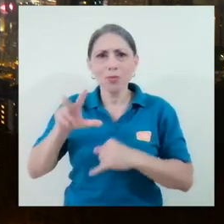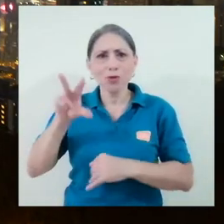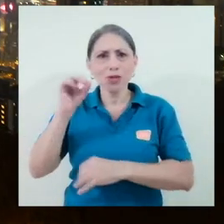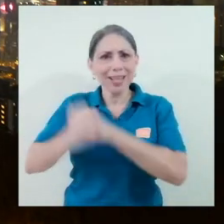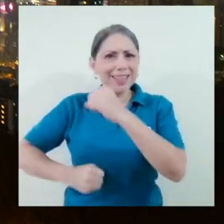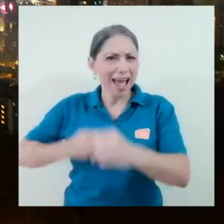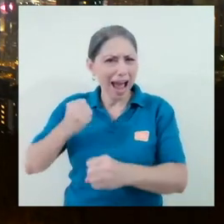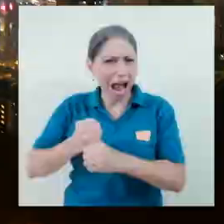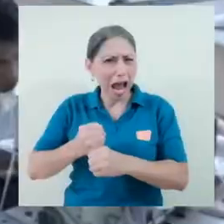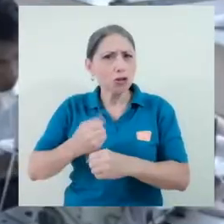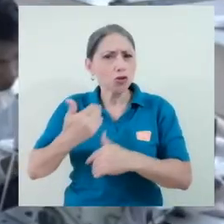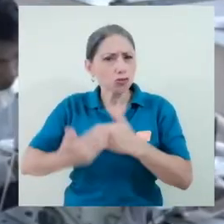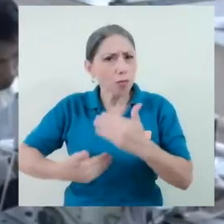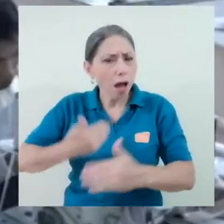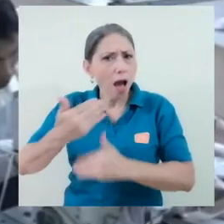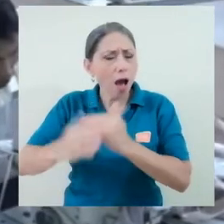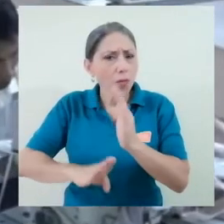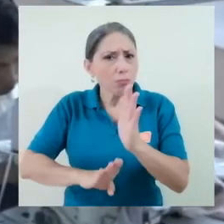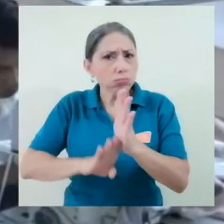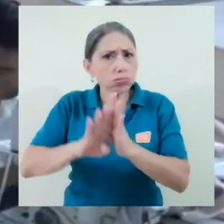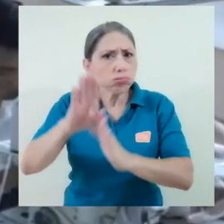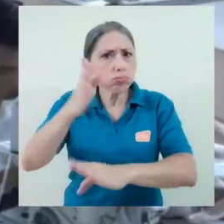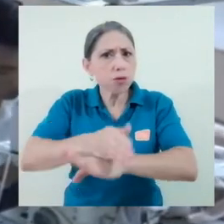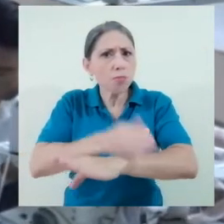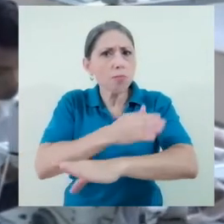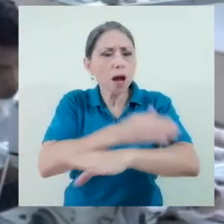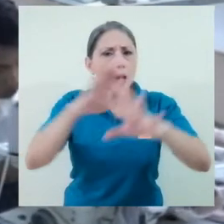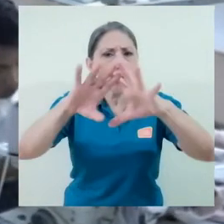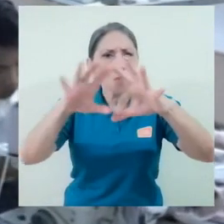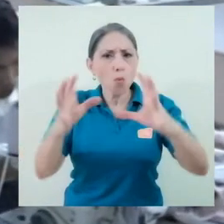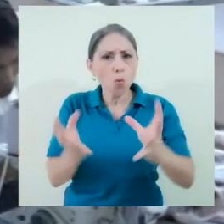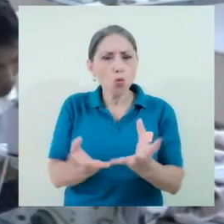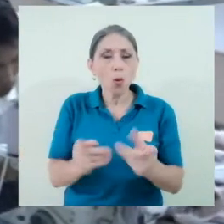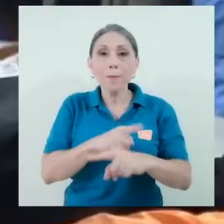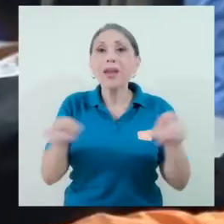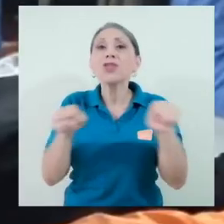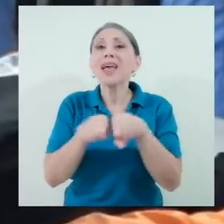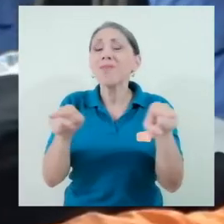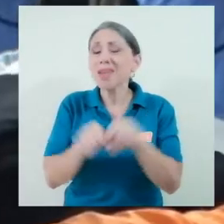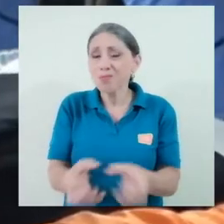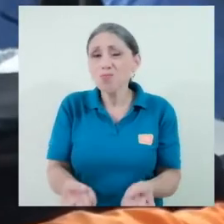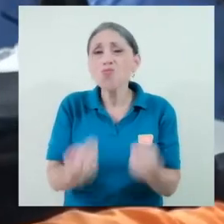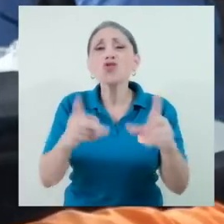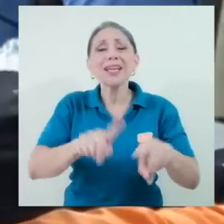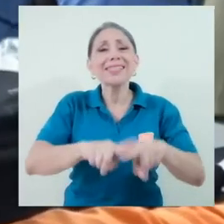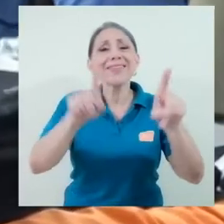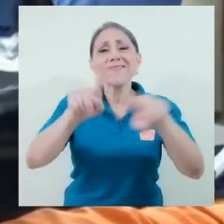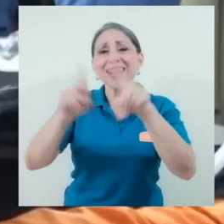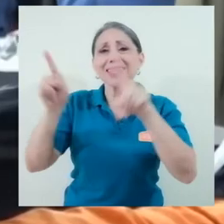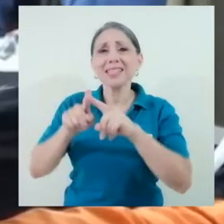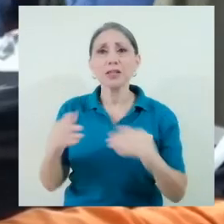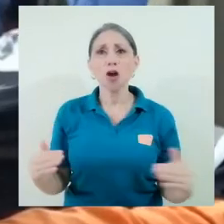30 años en el mundo. Pero también ha generado mucha diferencia de ingresos, mucha inequidad, muchas zonas que han